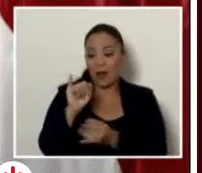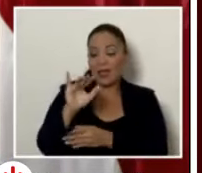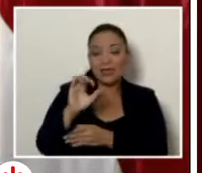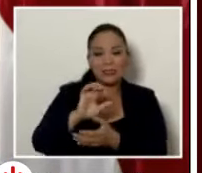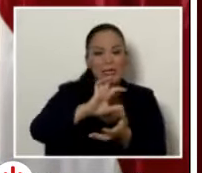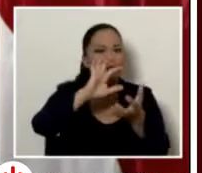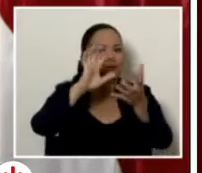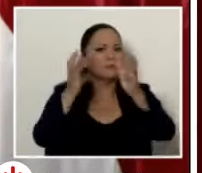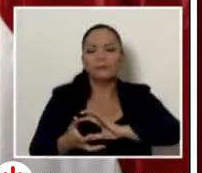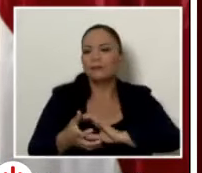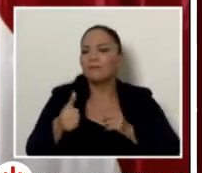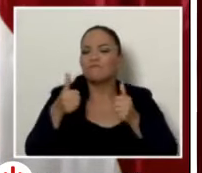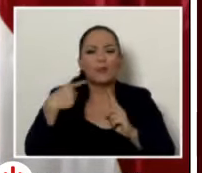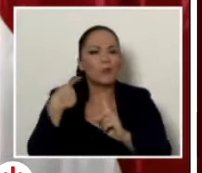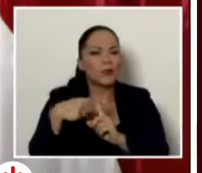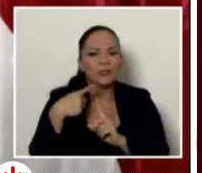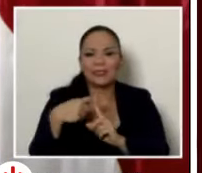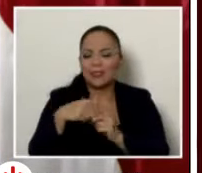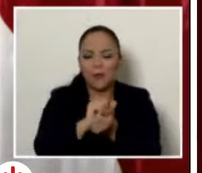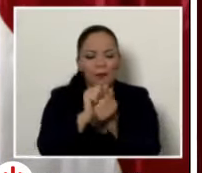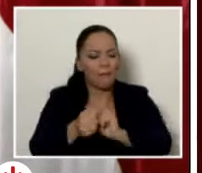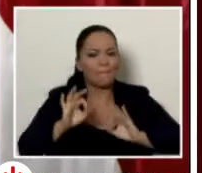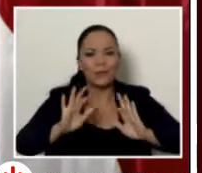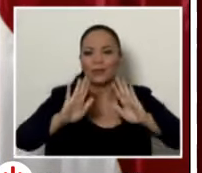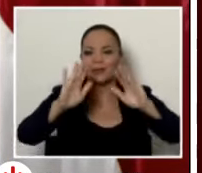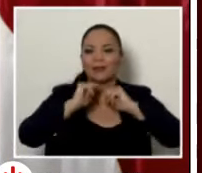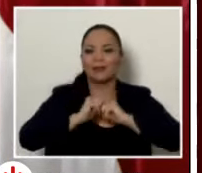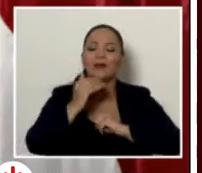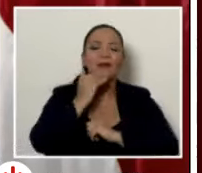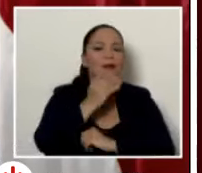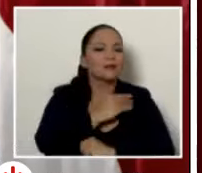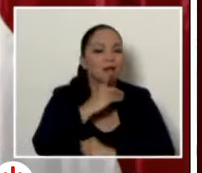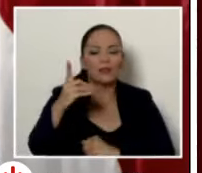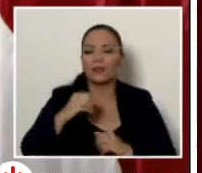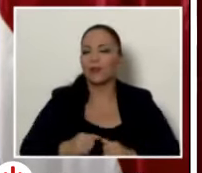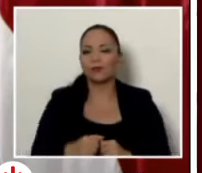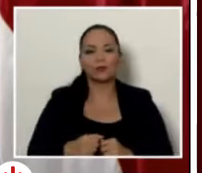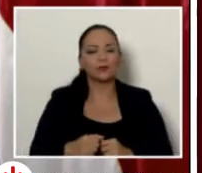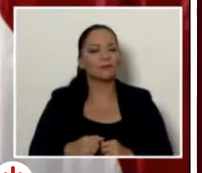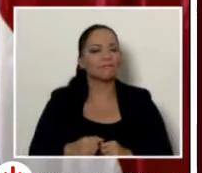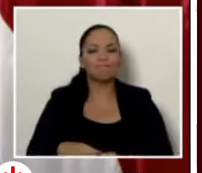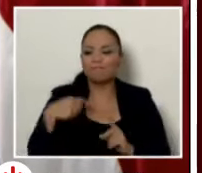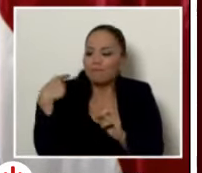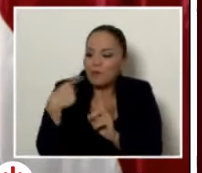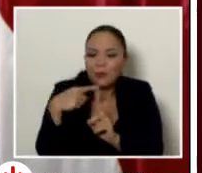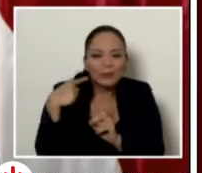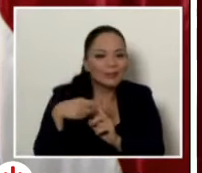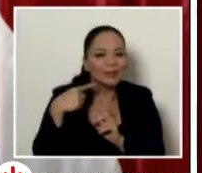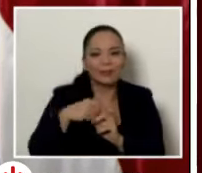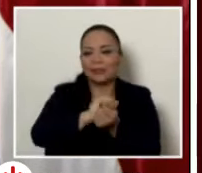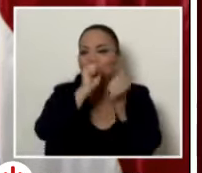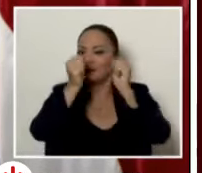insólita. Y gracias a Dios, de la manera más positiva que uno pueda imaginarse, una